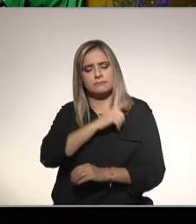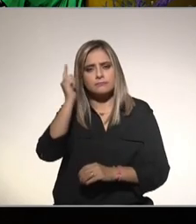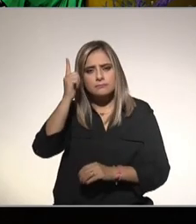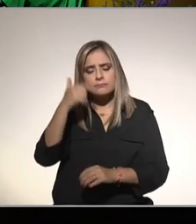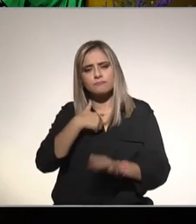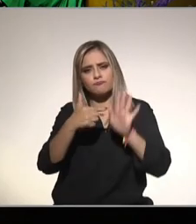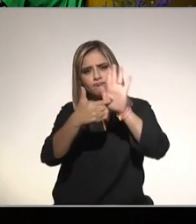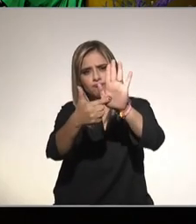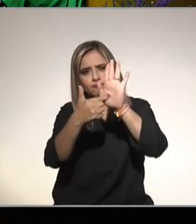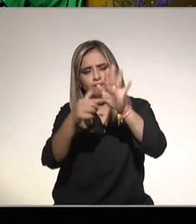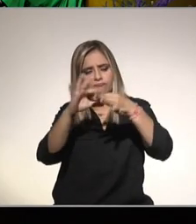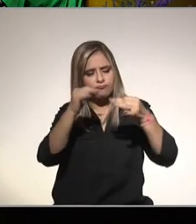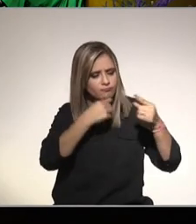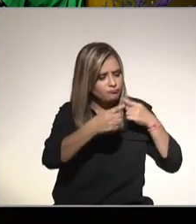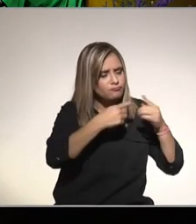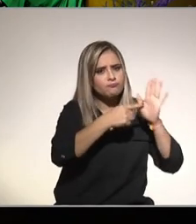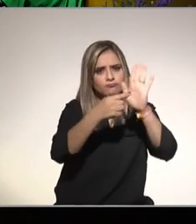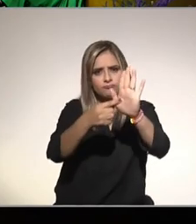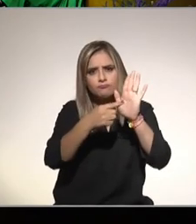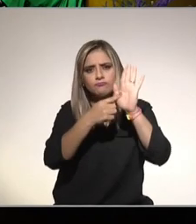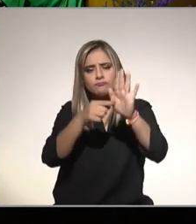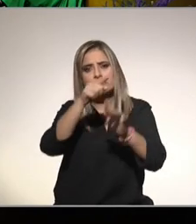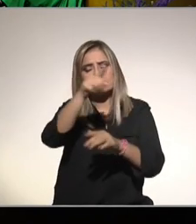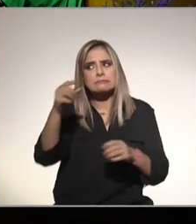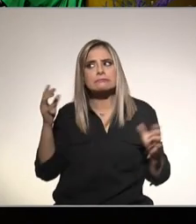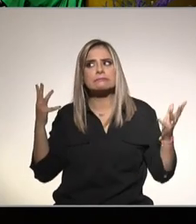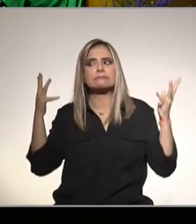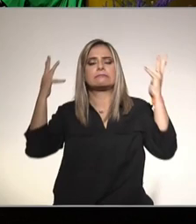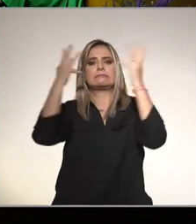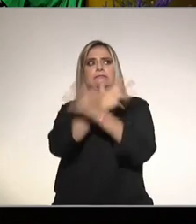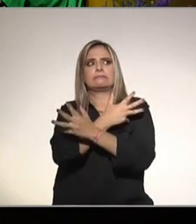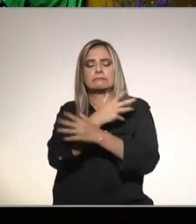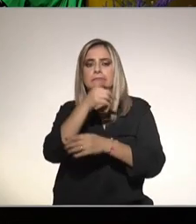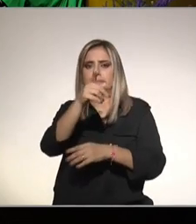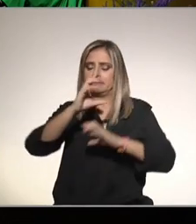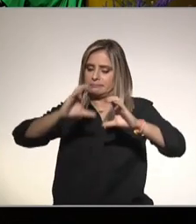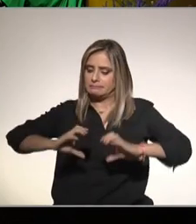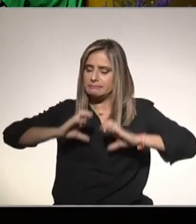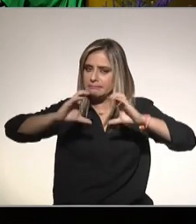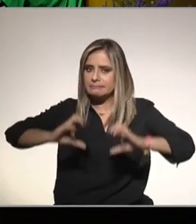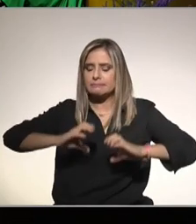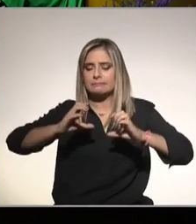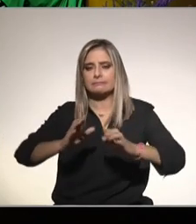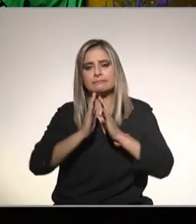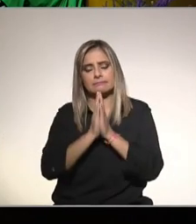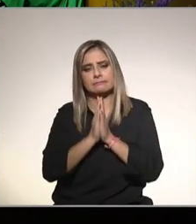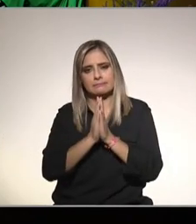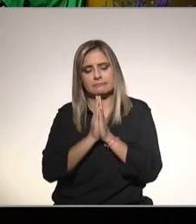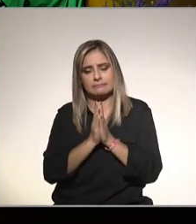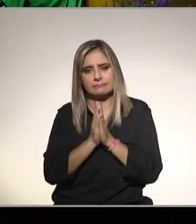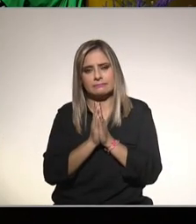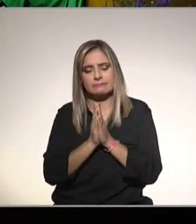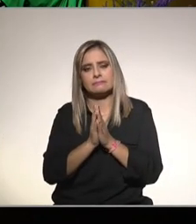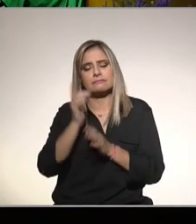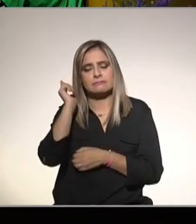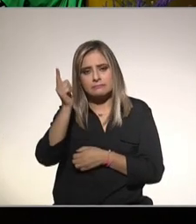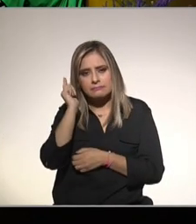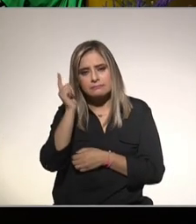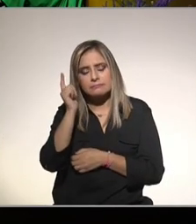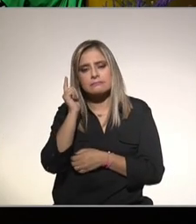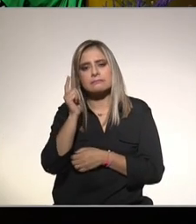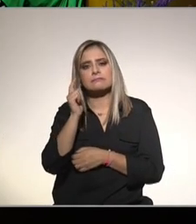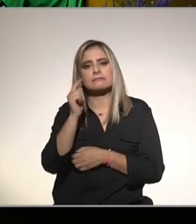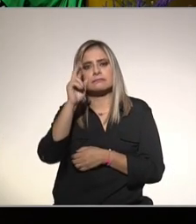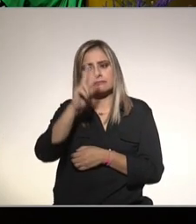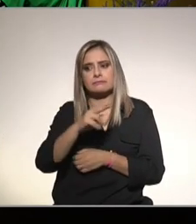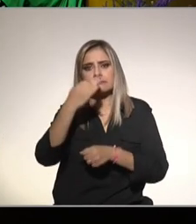haya ayudado que se hayan prendido focos rojos en caso que lo tengas y sobre todo estamos esperando que vamos a ver una